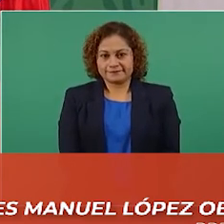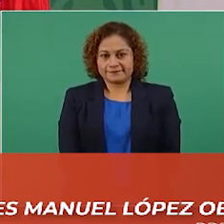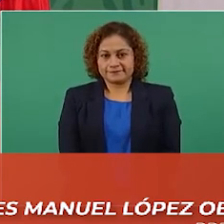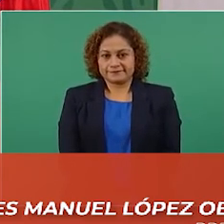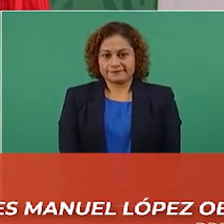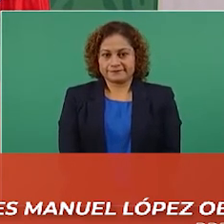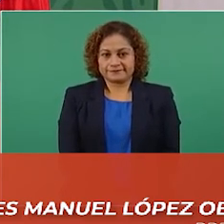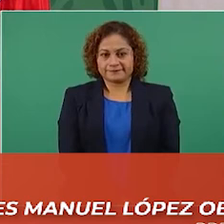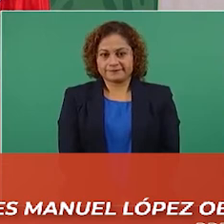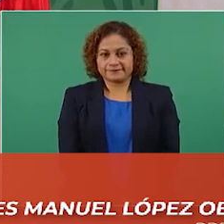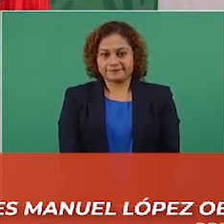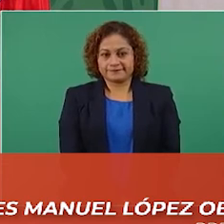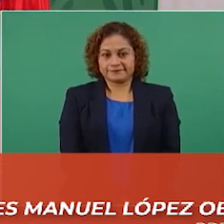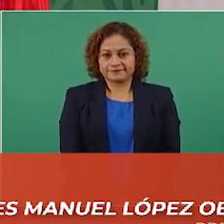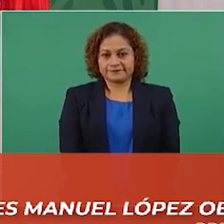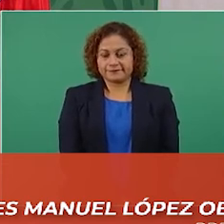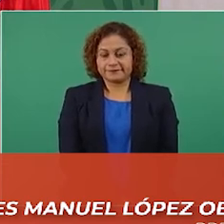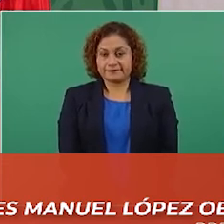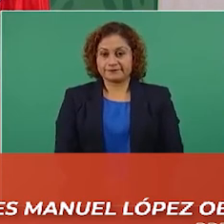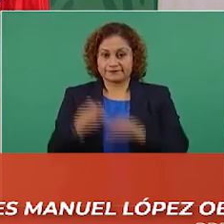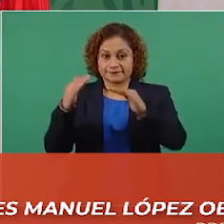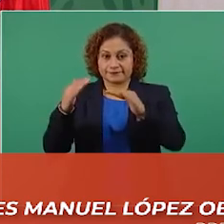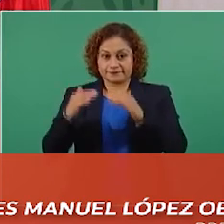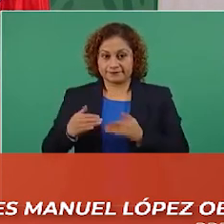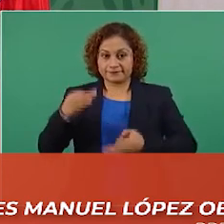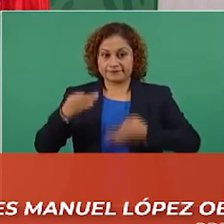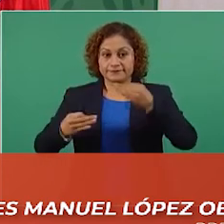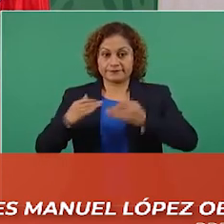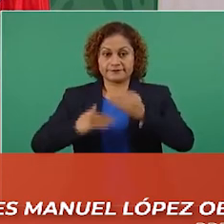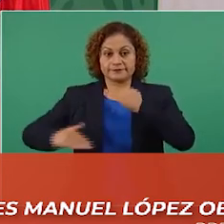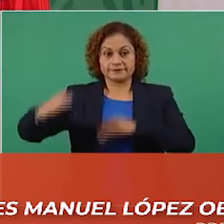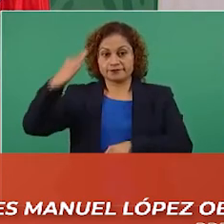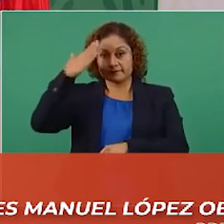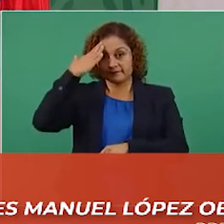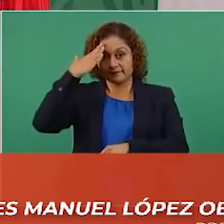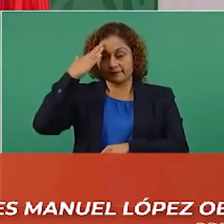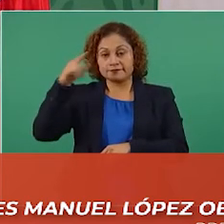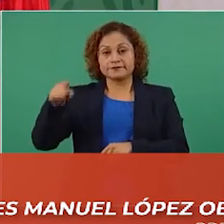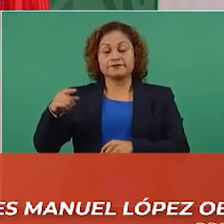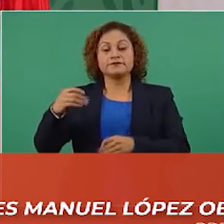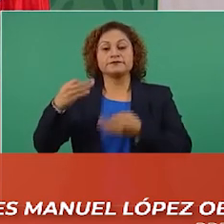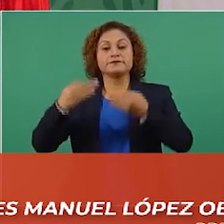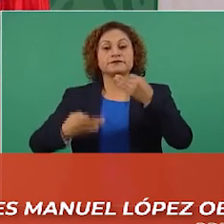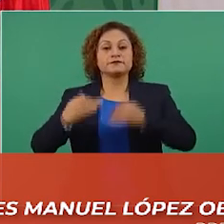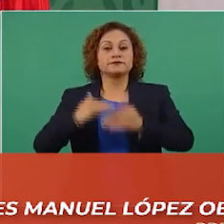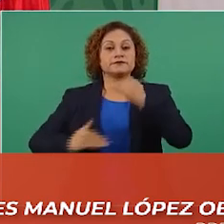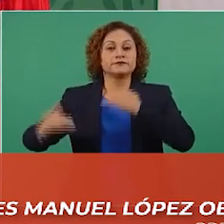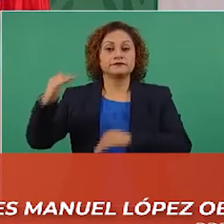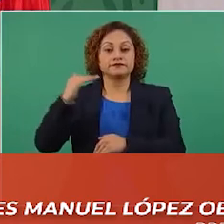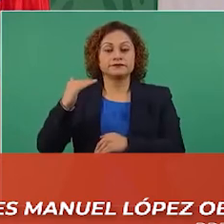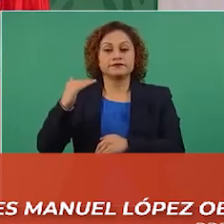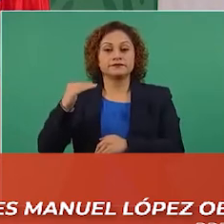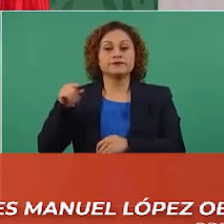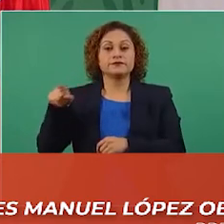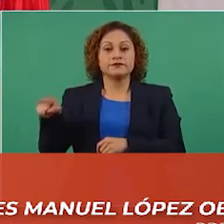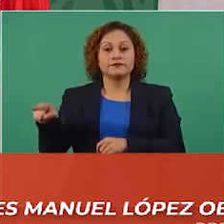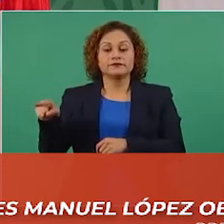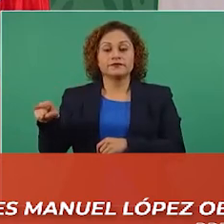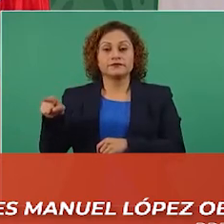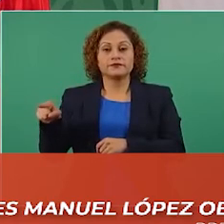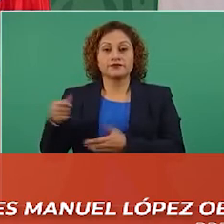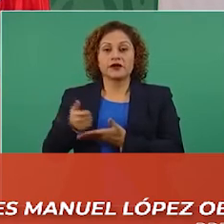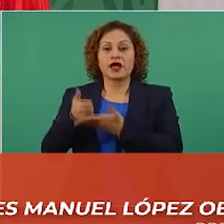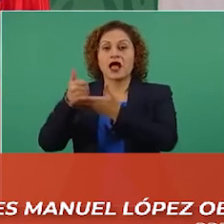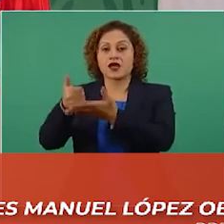este es el ministro que este les ayuda en la elaboración de los